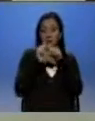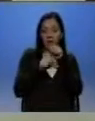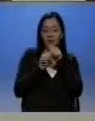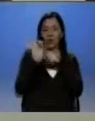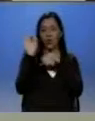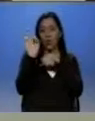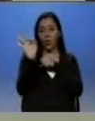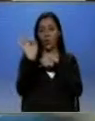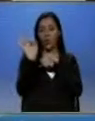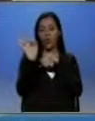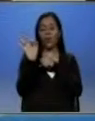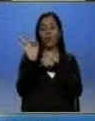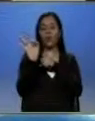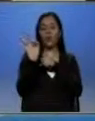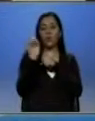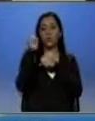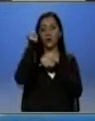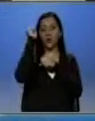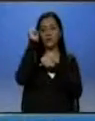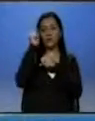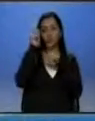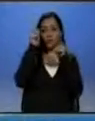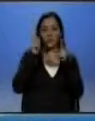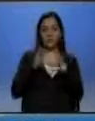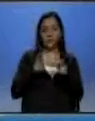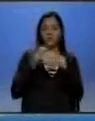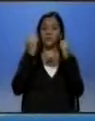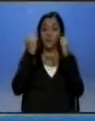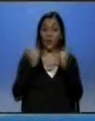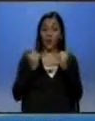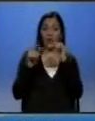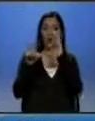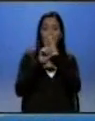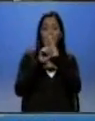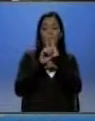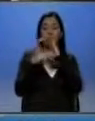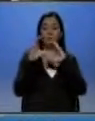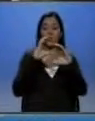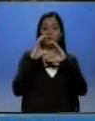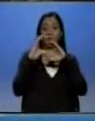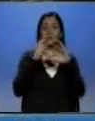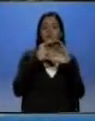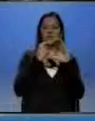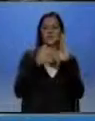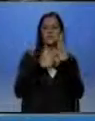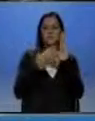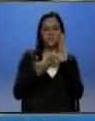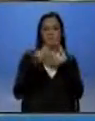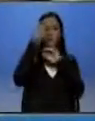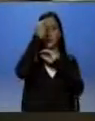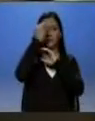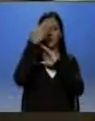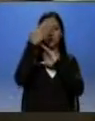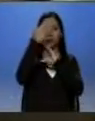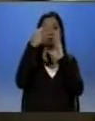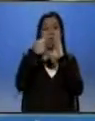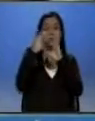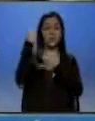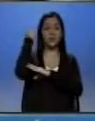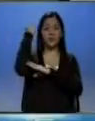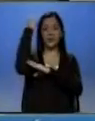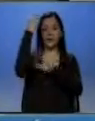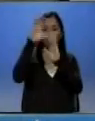a este derecho humano. Actualmente la ley de comunicación establece que la información es un derecho